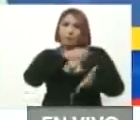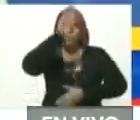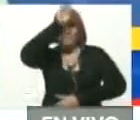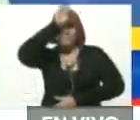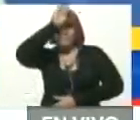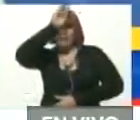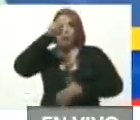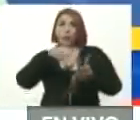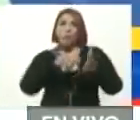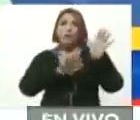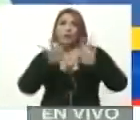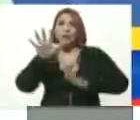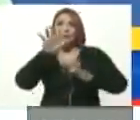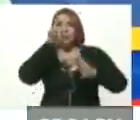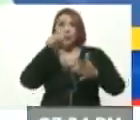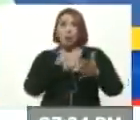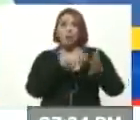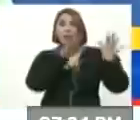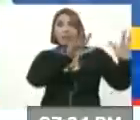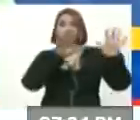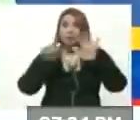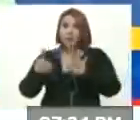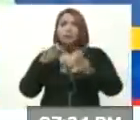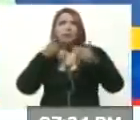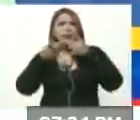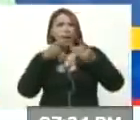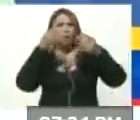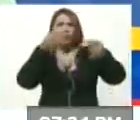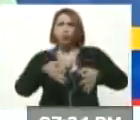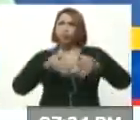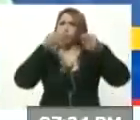2015, 2016, diálogo, diálogo, diálogo.